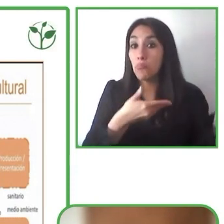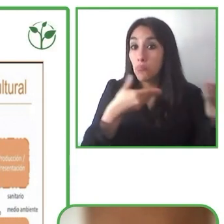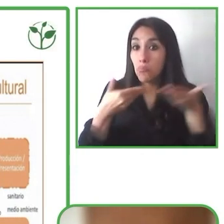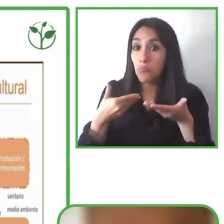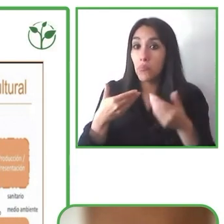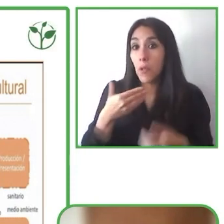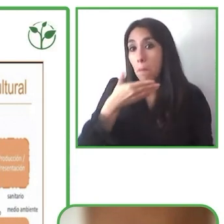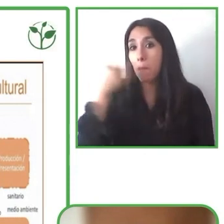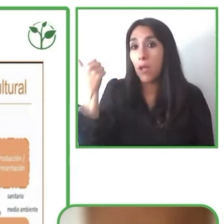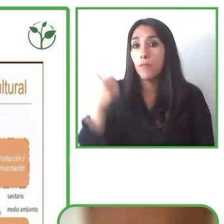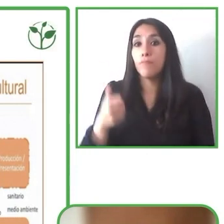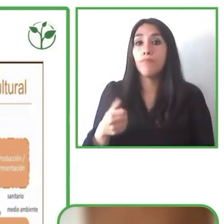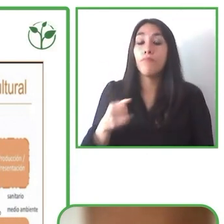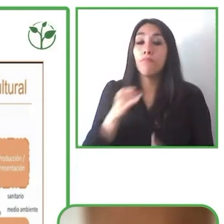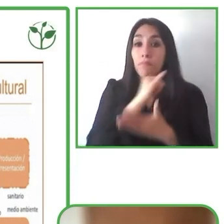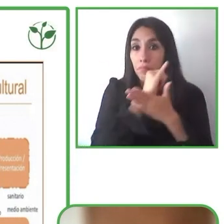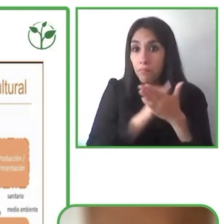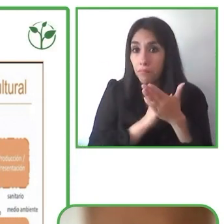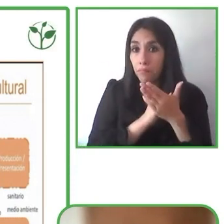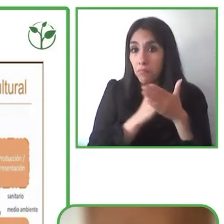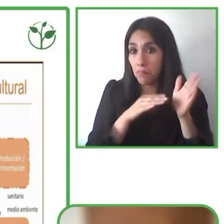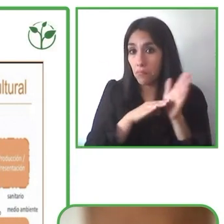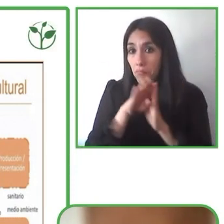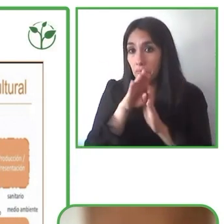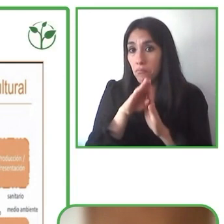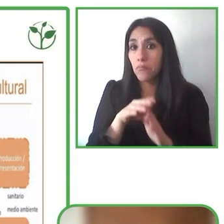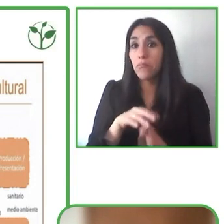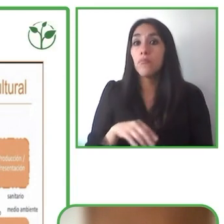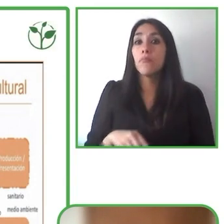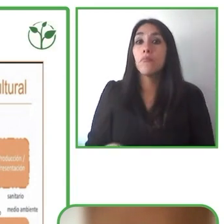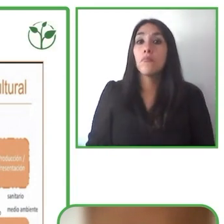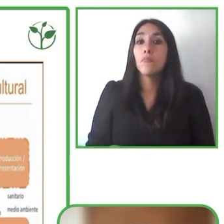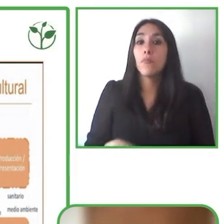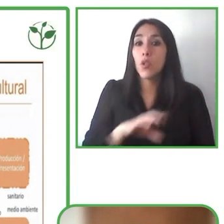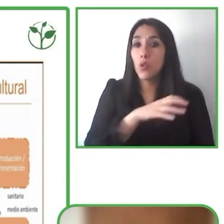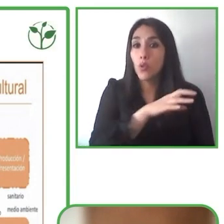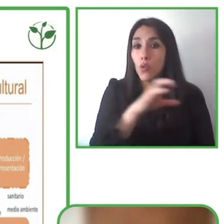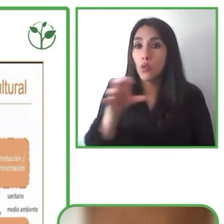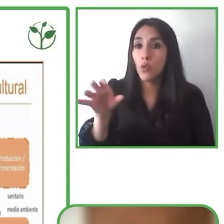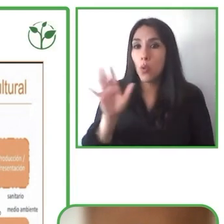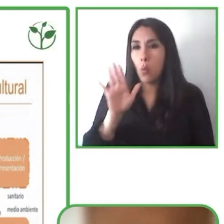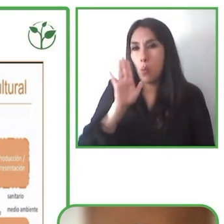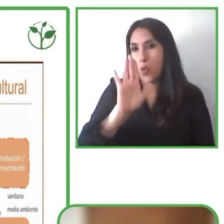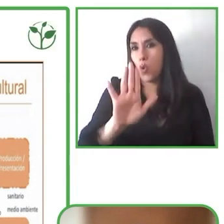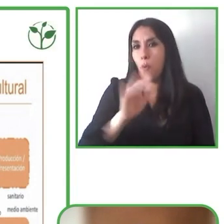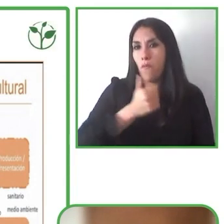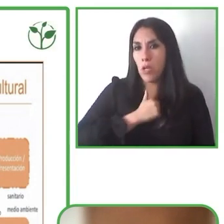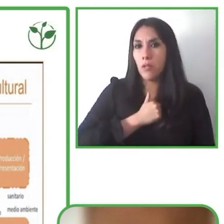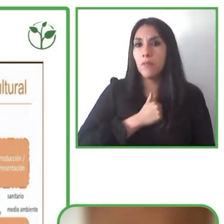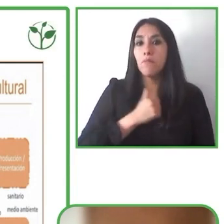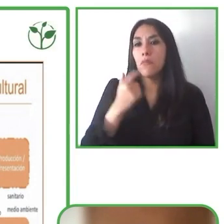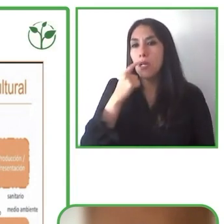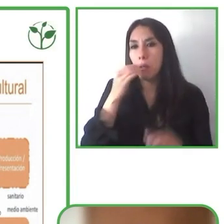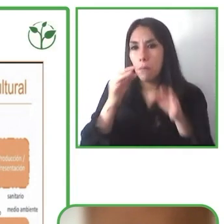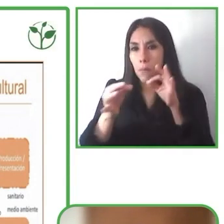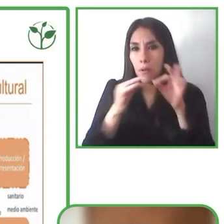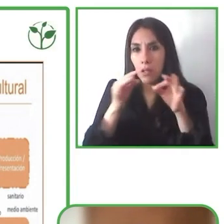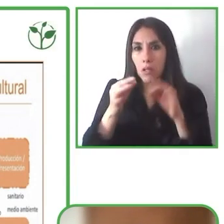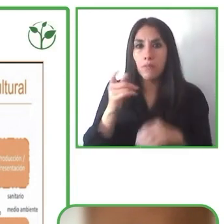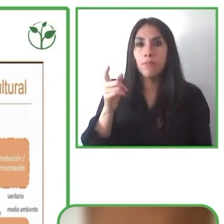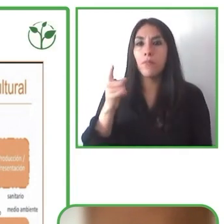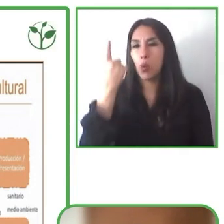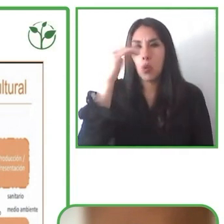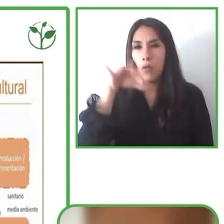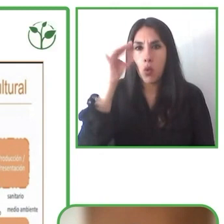sino que también es poder decir con mucho orgullo podemos garantizar que somos actores relevantes en que todos